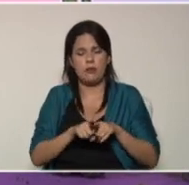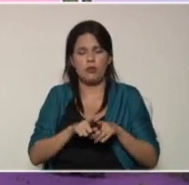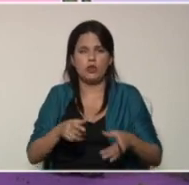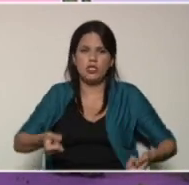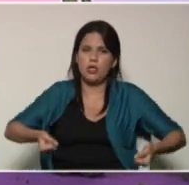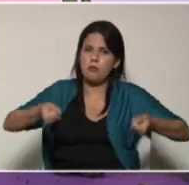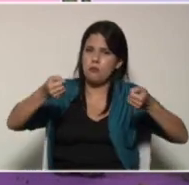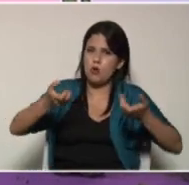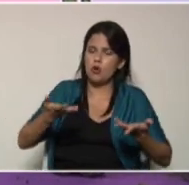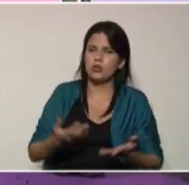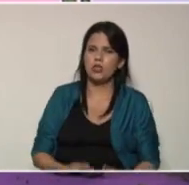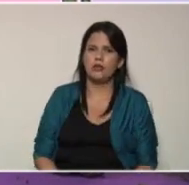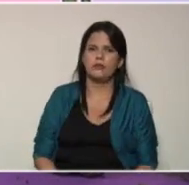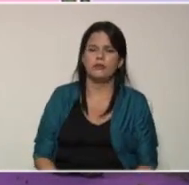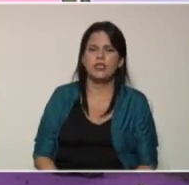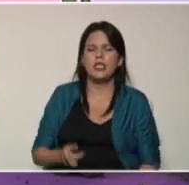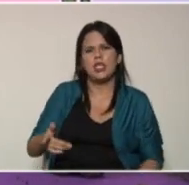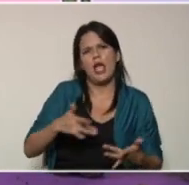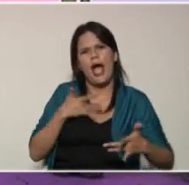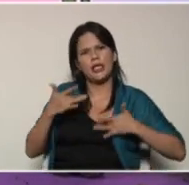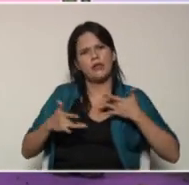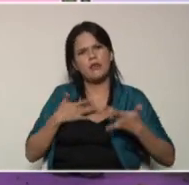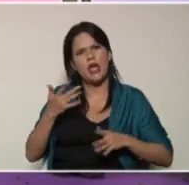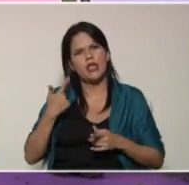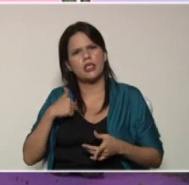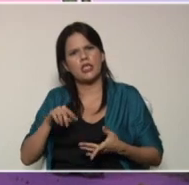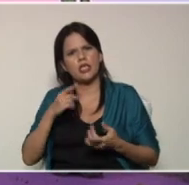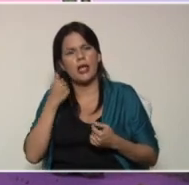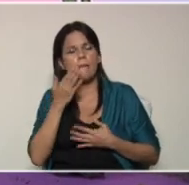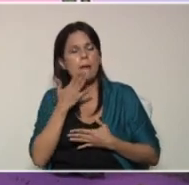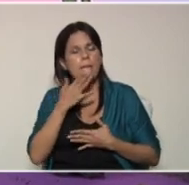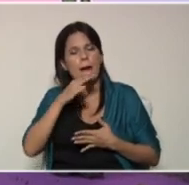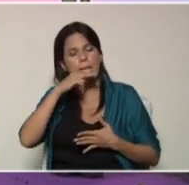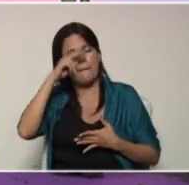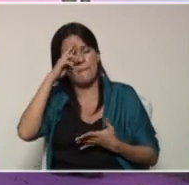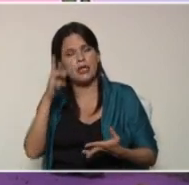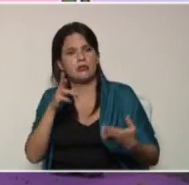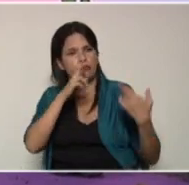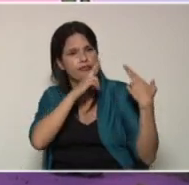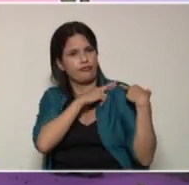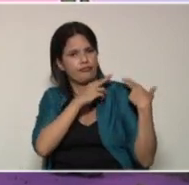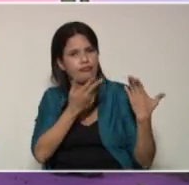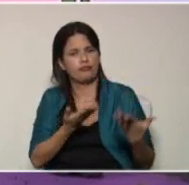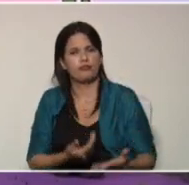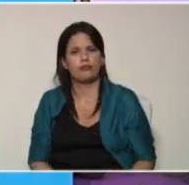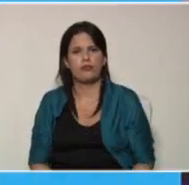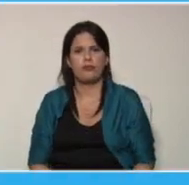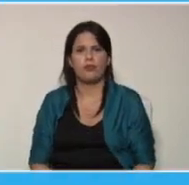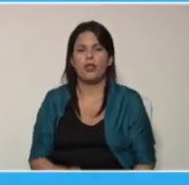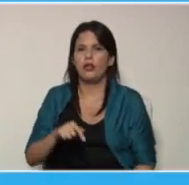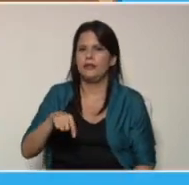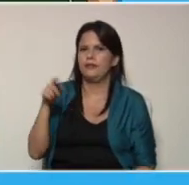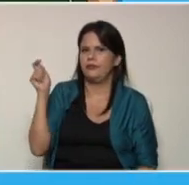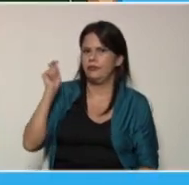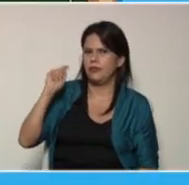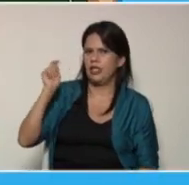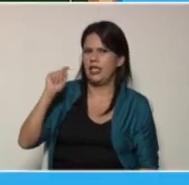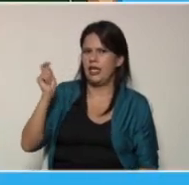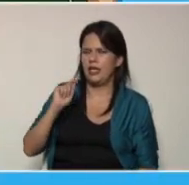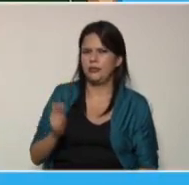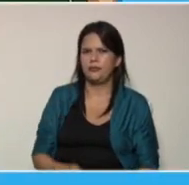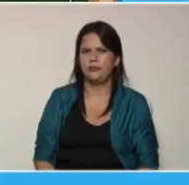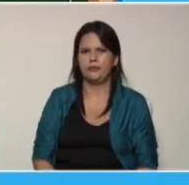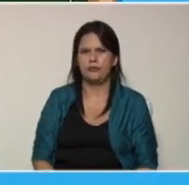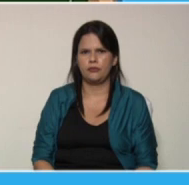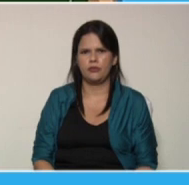y que estas actividades tienen que estar mamá, papá o su representante ahora vamos a escuchar con atención las